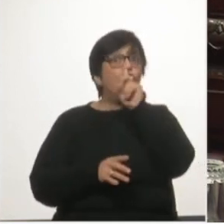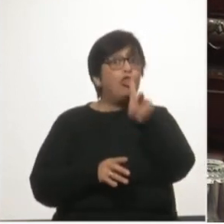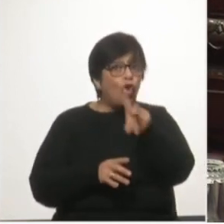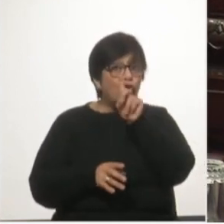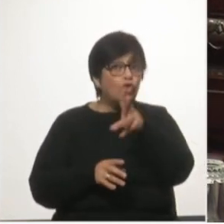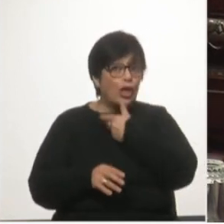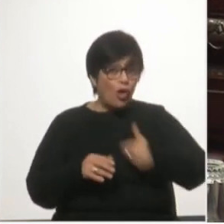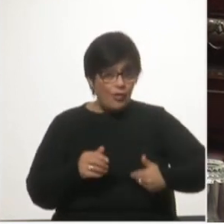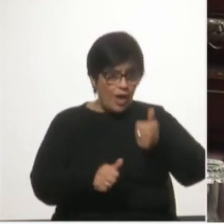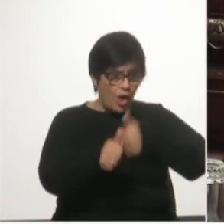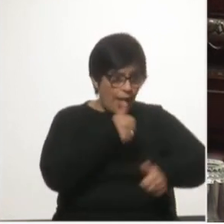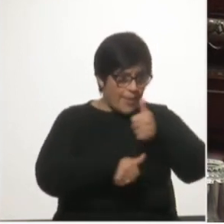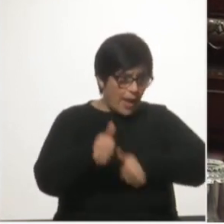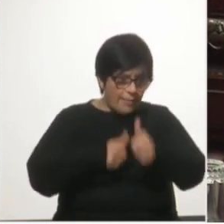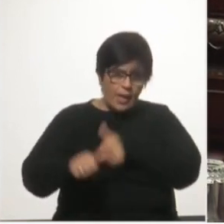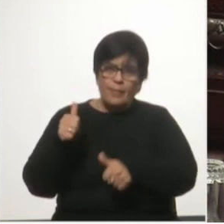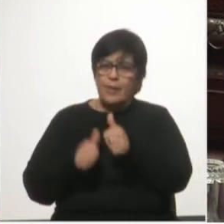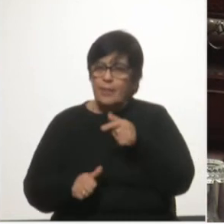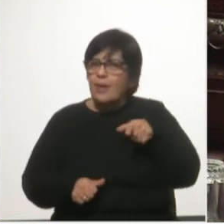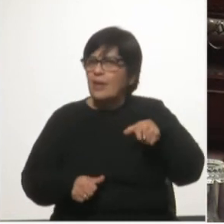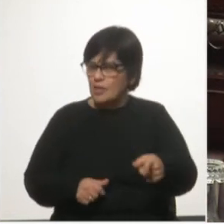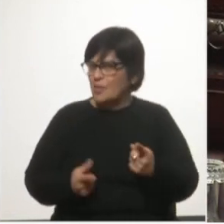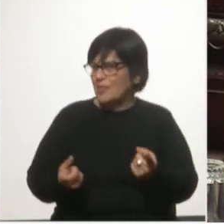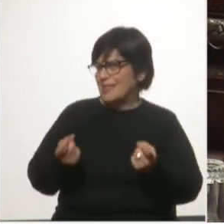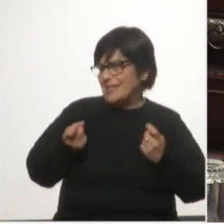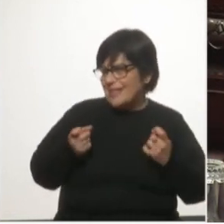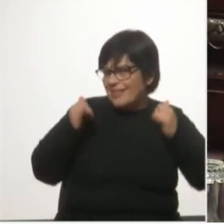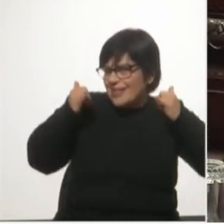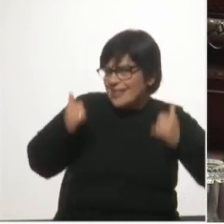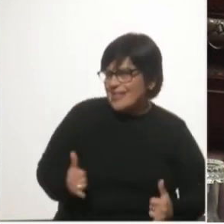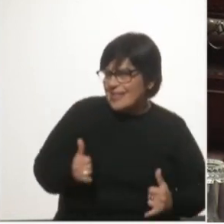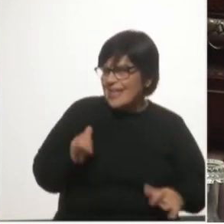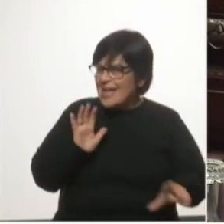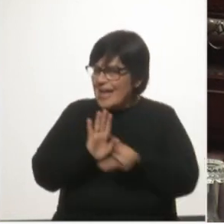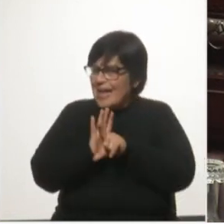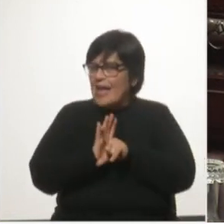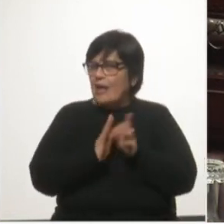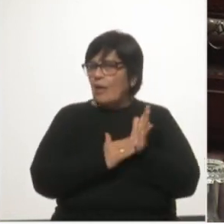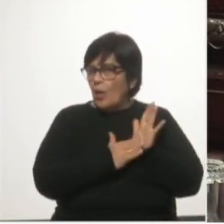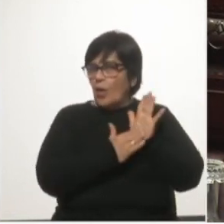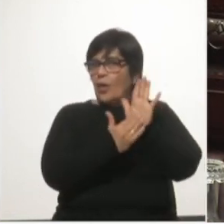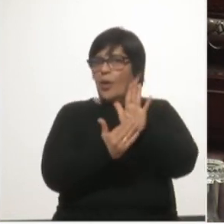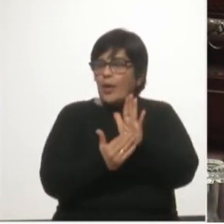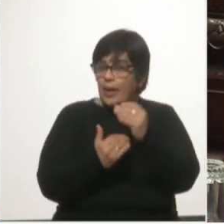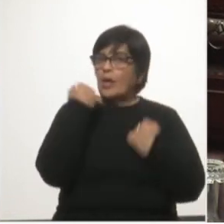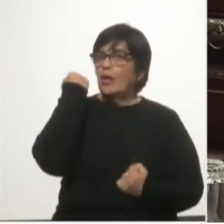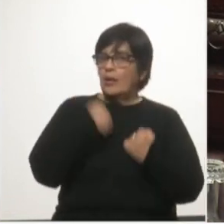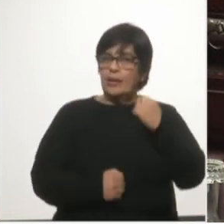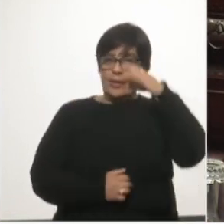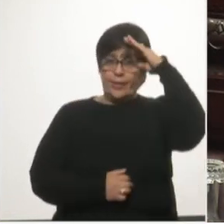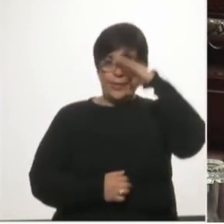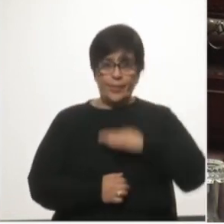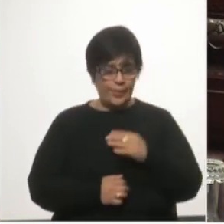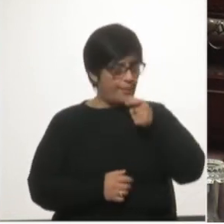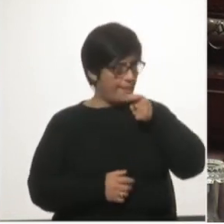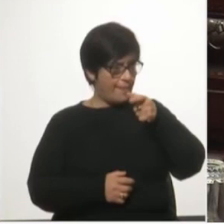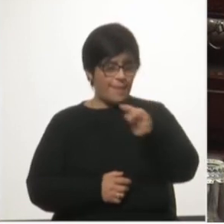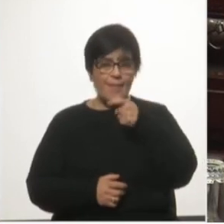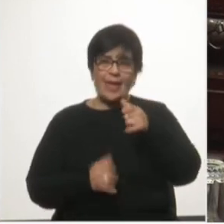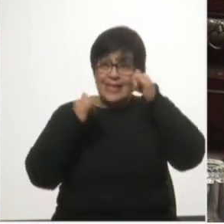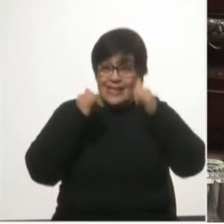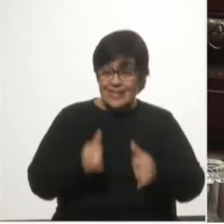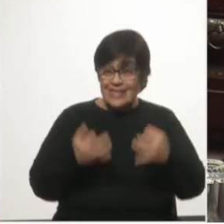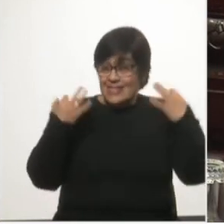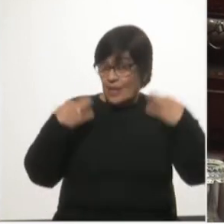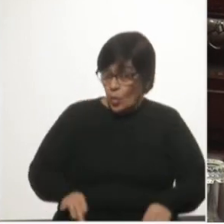de gobierno no ameritaba tener un sustento jurídico y económico que justificara su